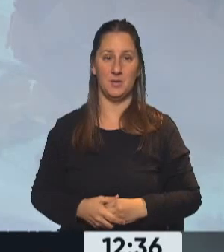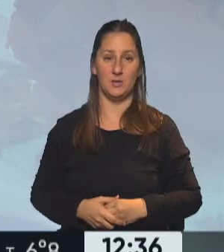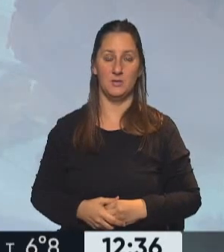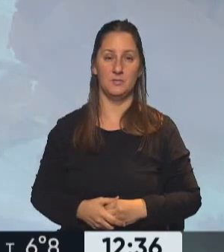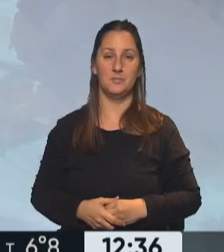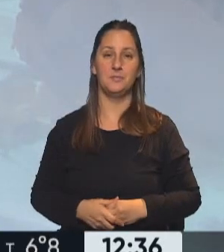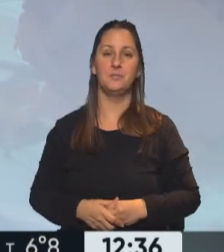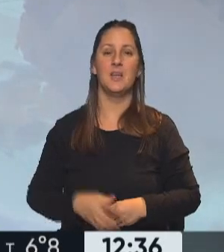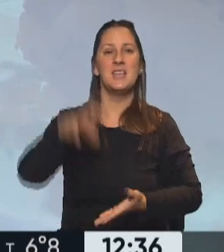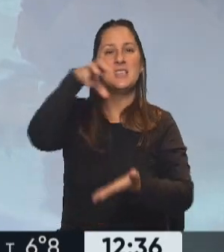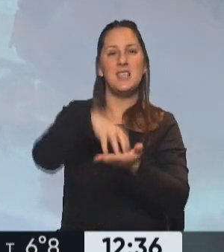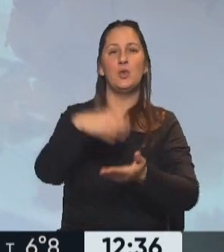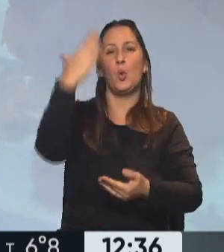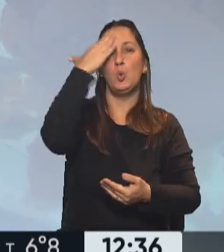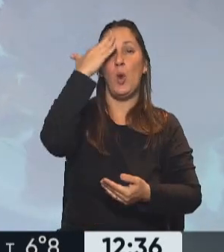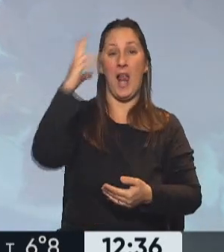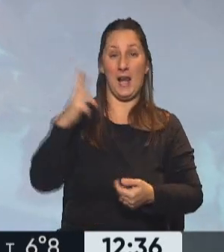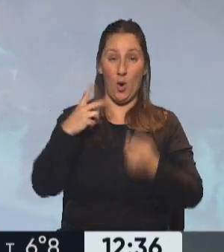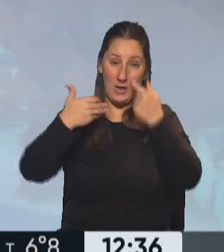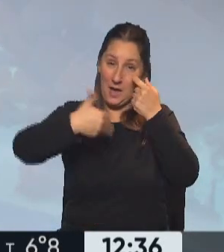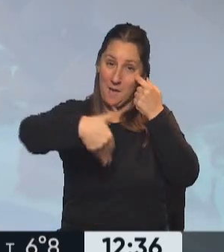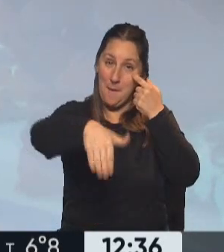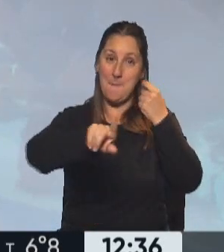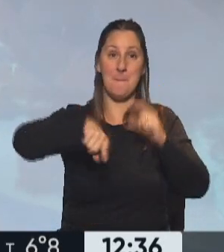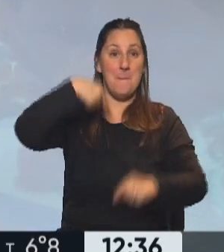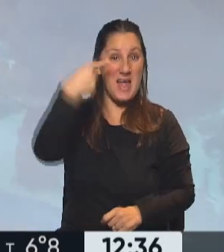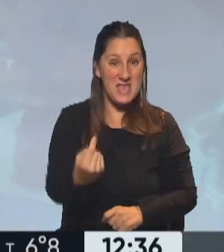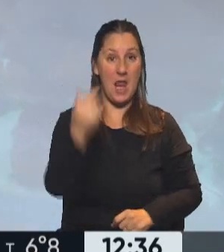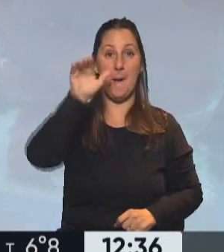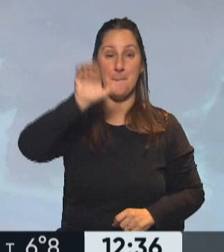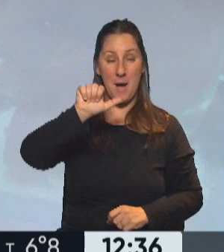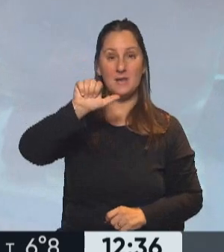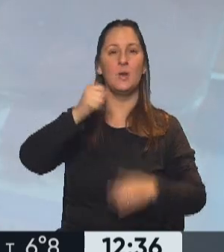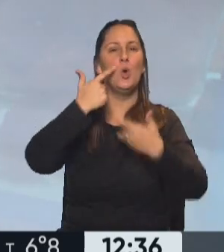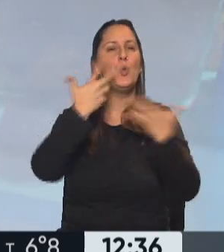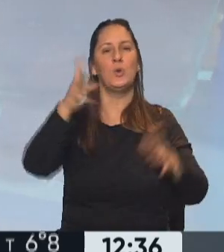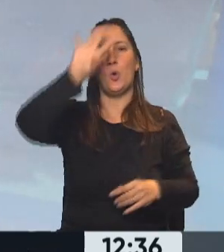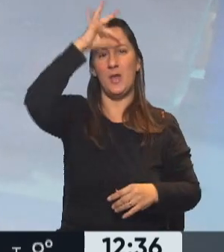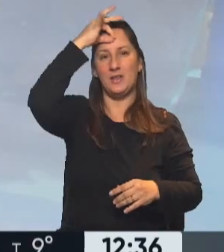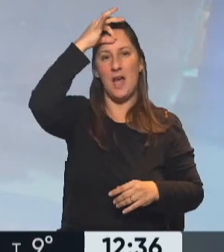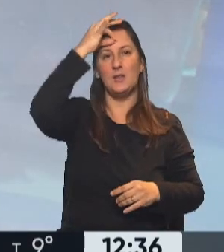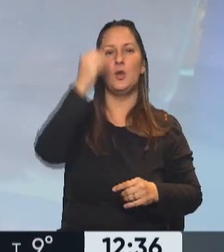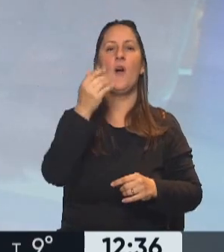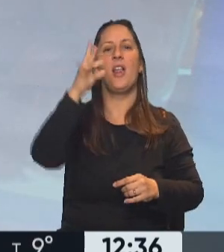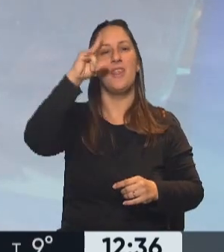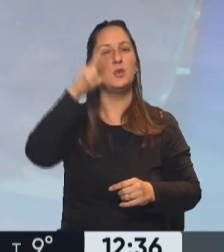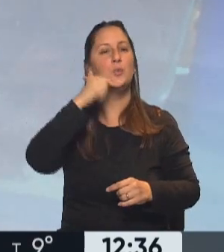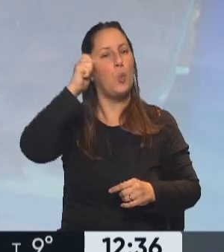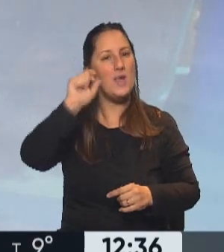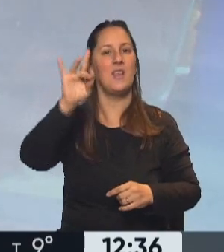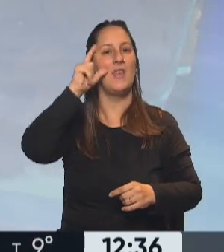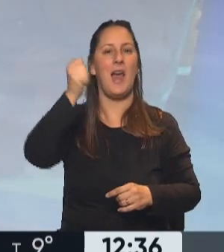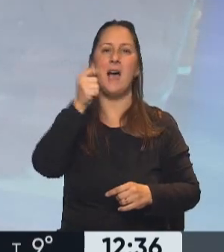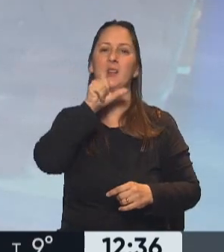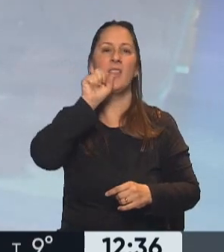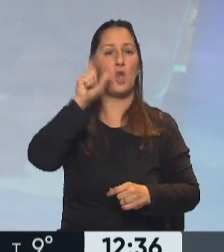El Centro Cultural Recoleta va a presentar a partir de mañana, martes, la obra de teatro Después del Atardecer. Serán solo ocho